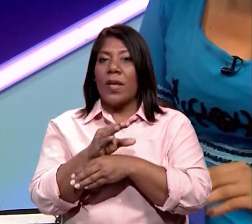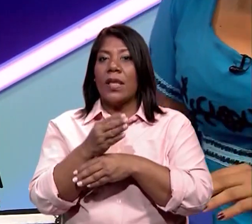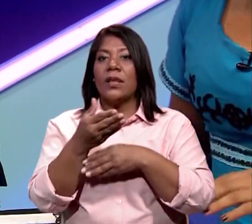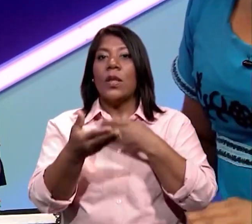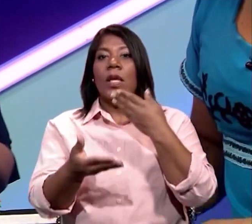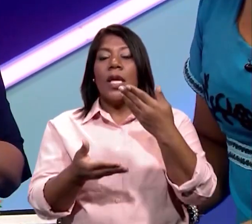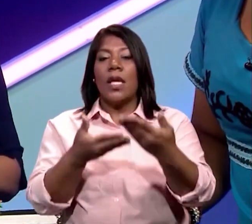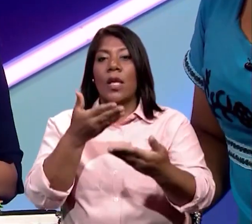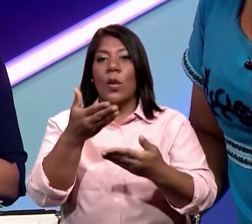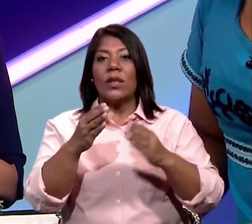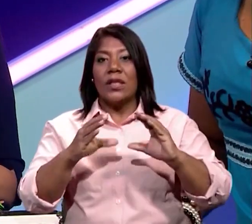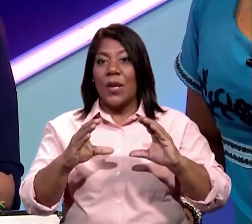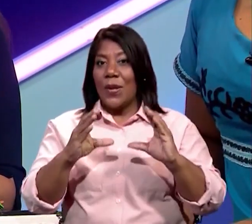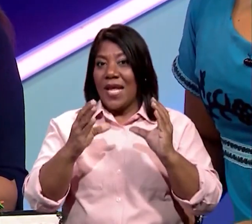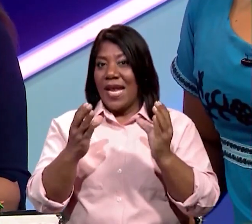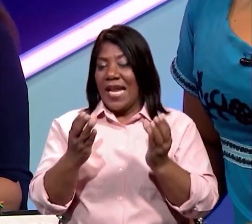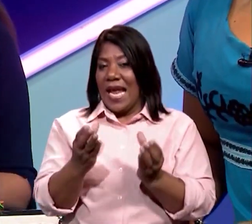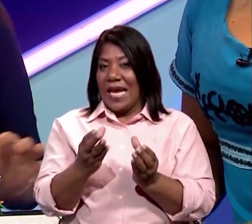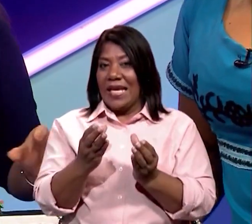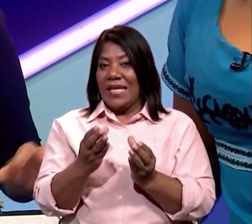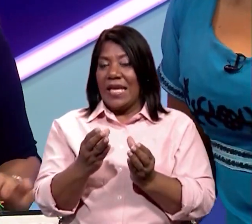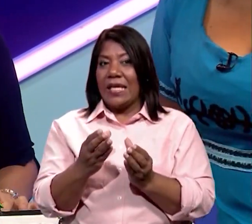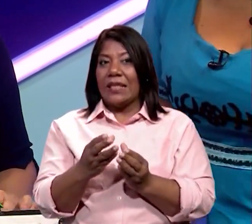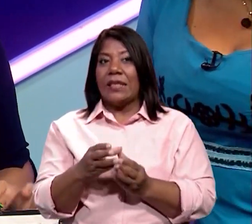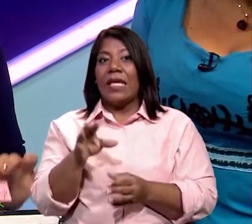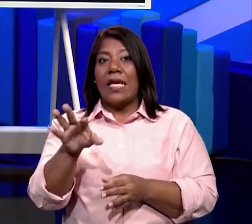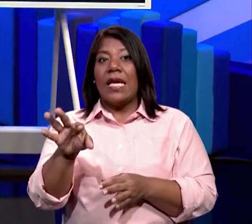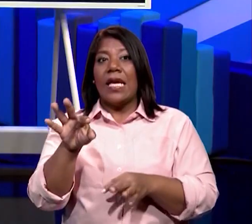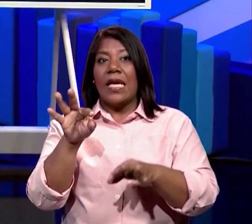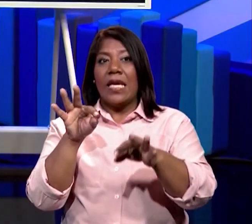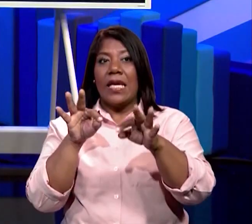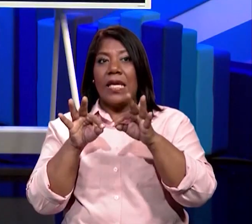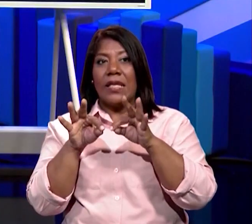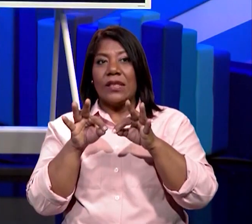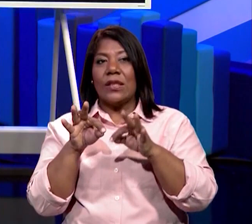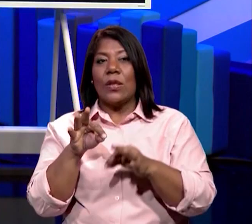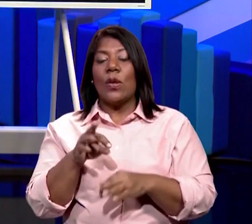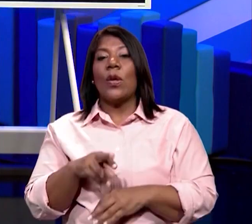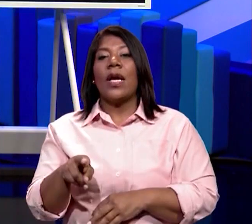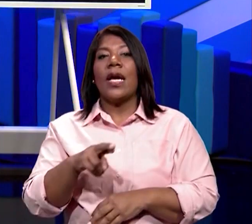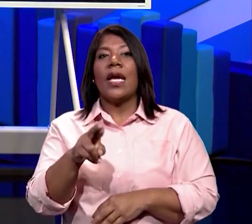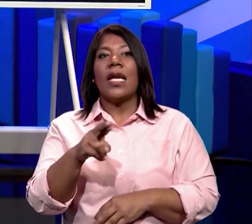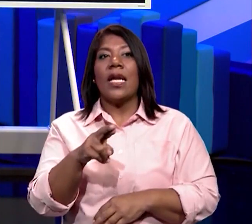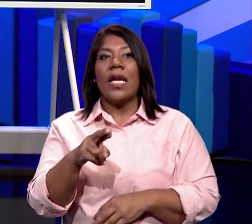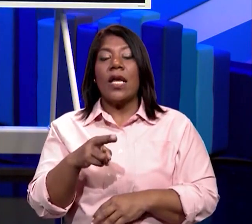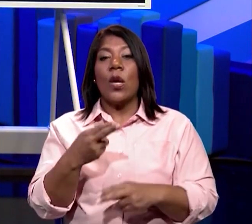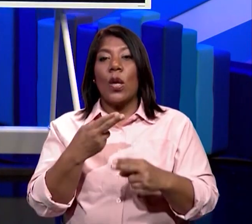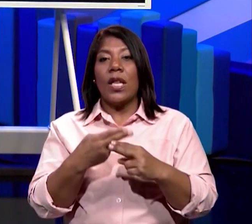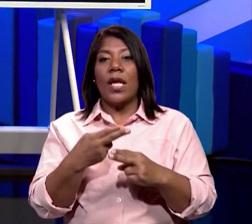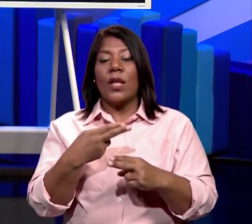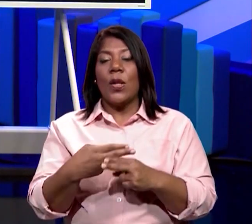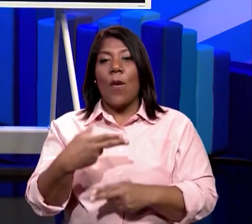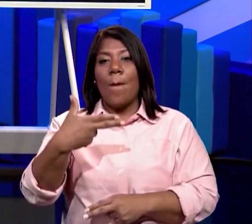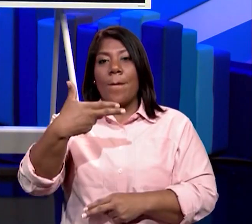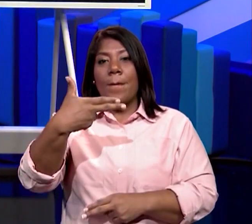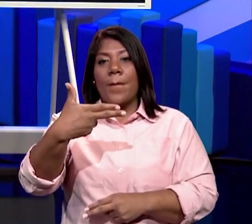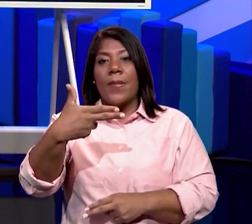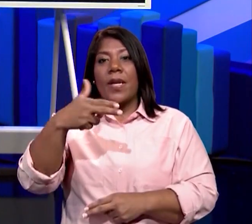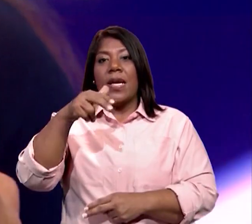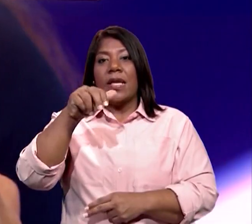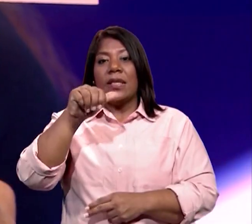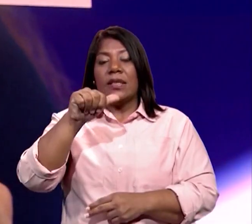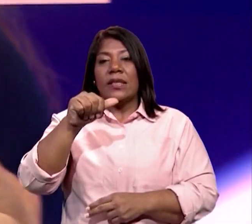clase. Y escogí el río Chagres. ¡Wow! El río